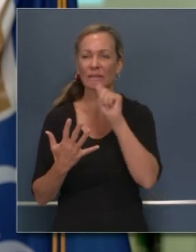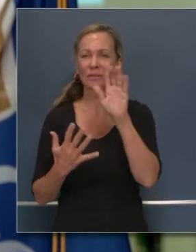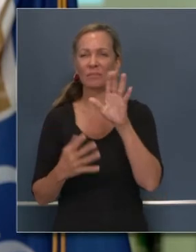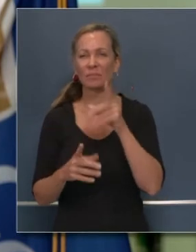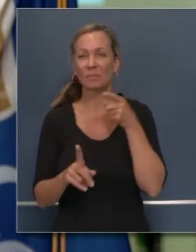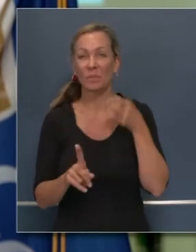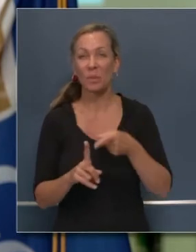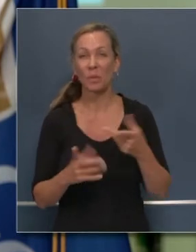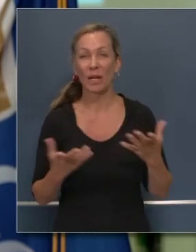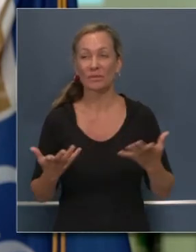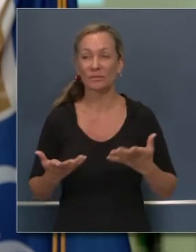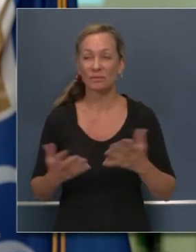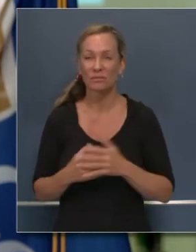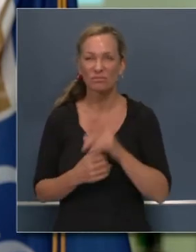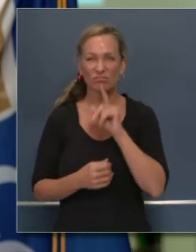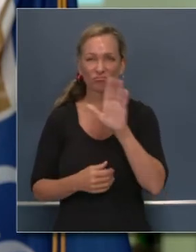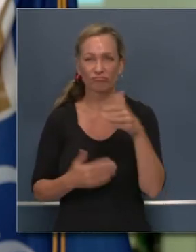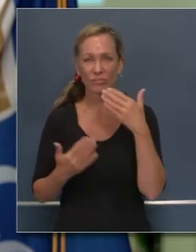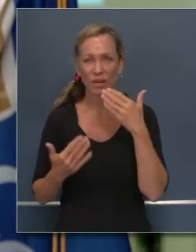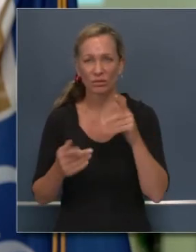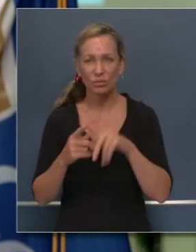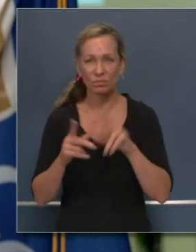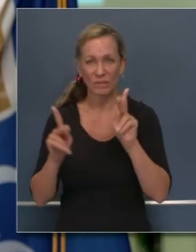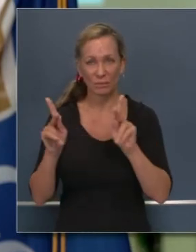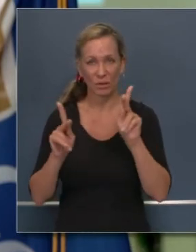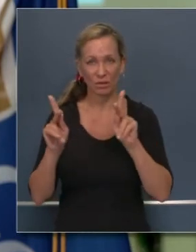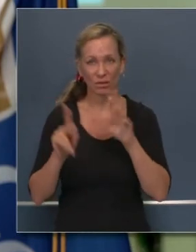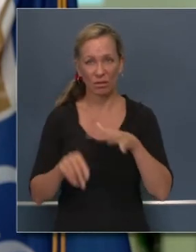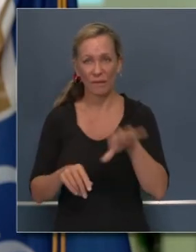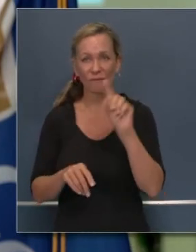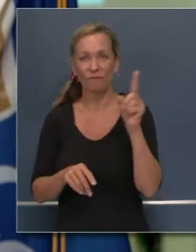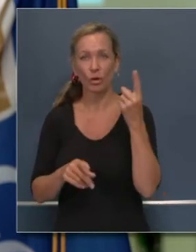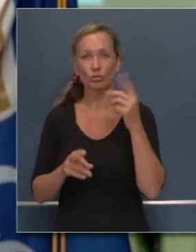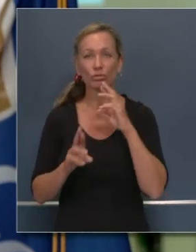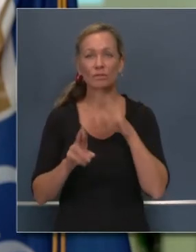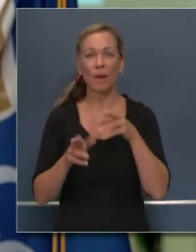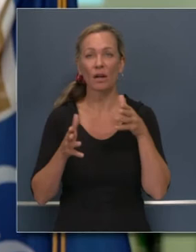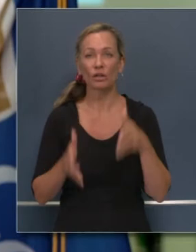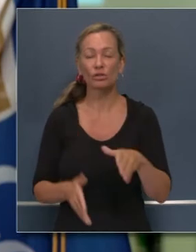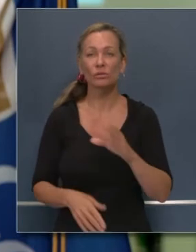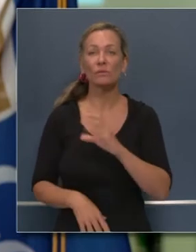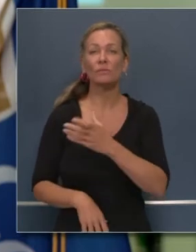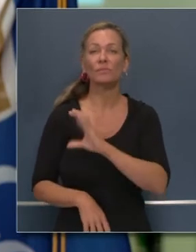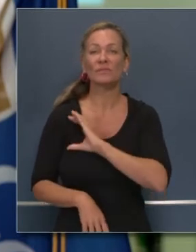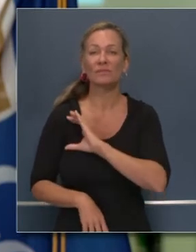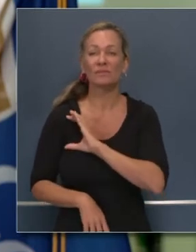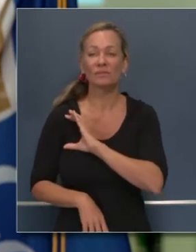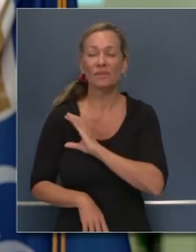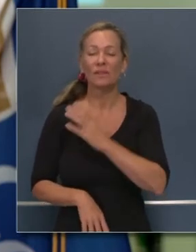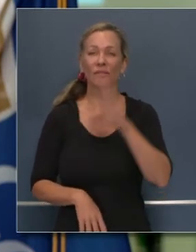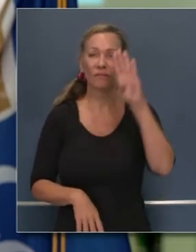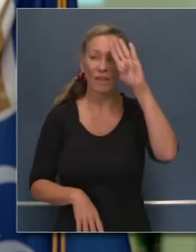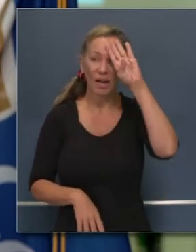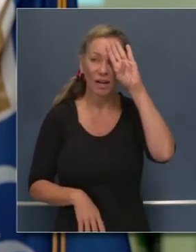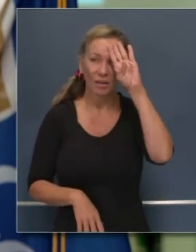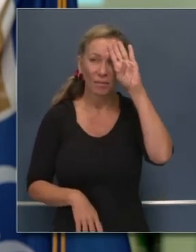individualmente, no solamente de la policía local y estatal, pero también los incendios que están en el frente,